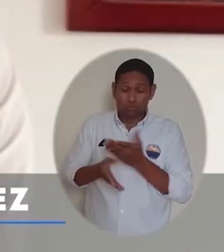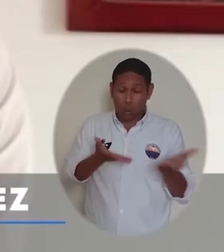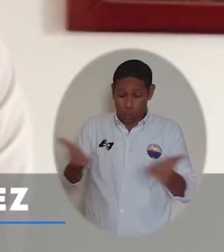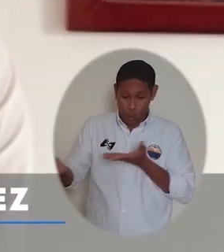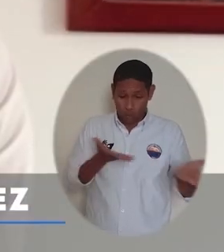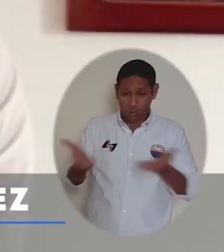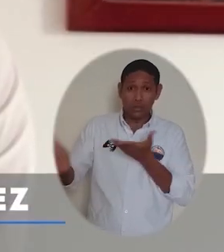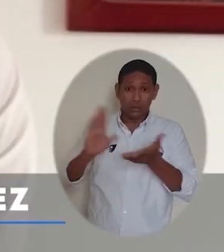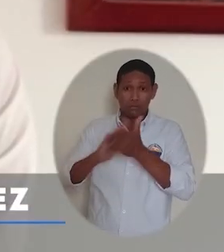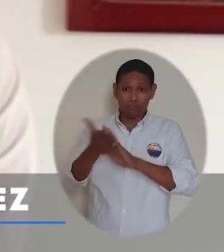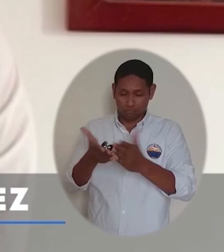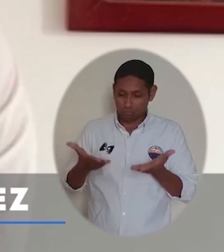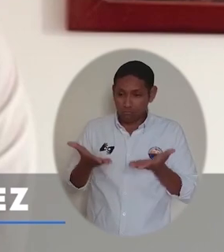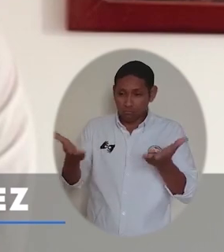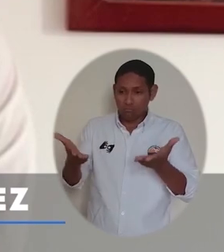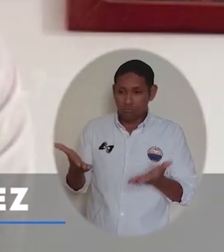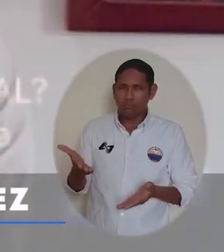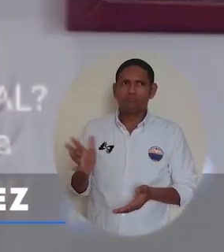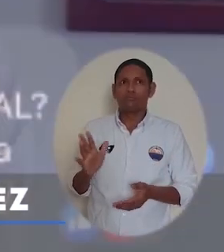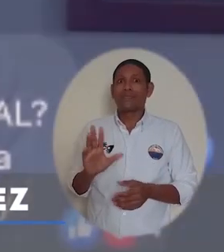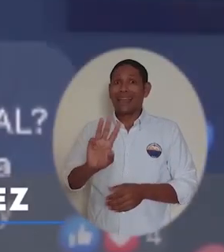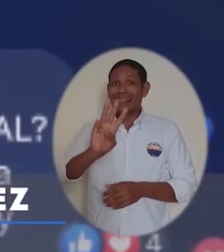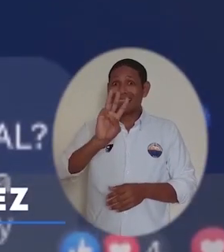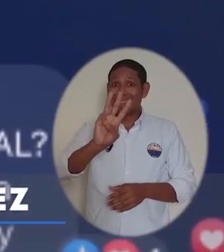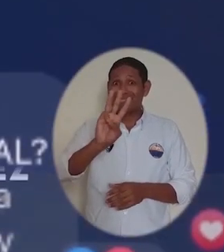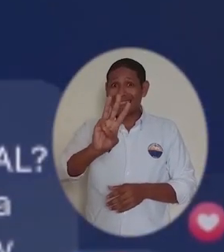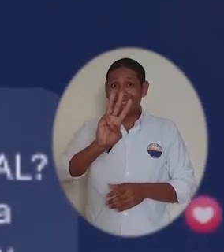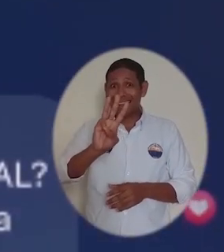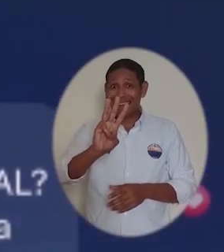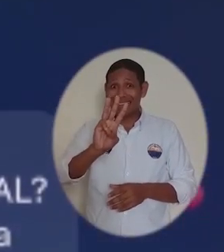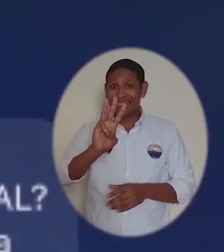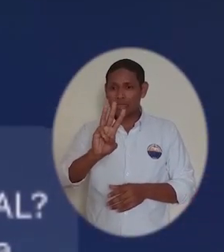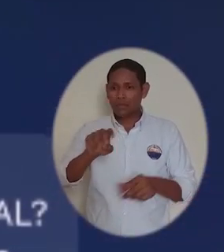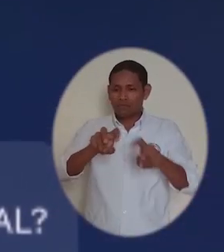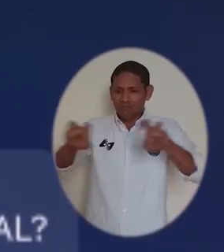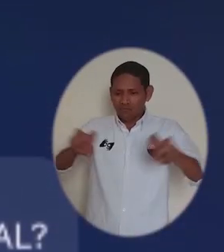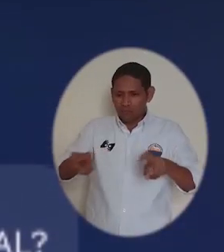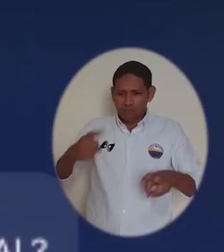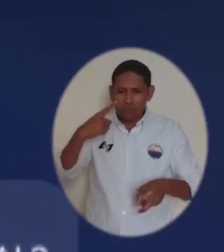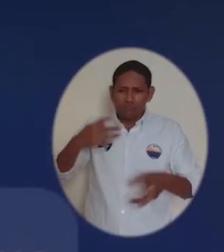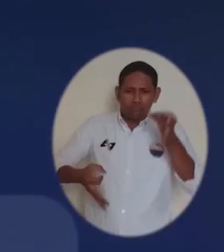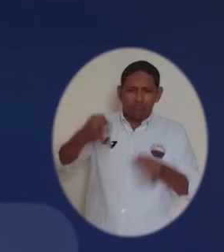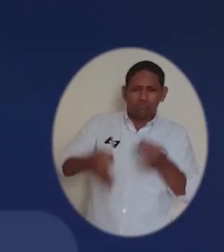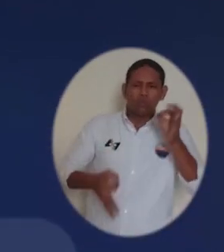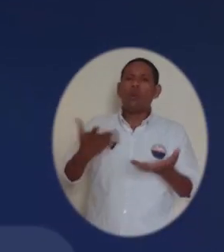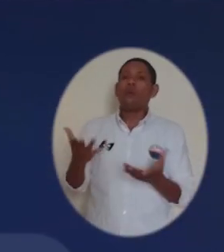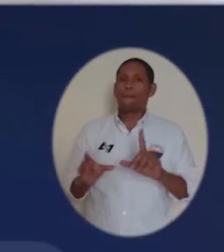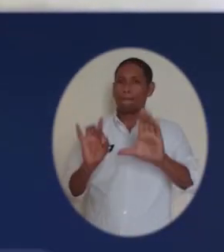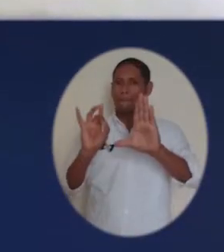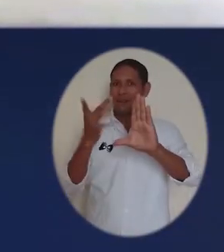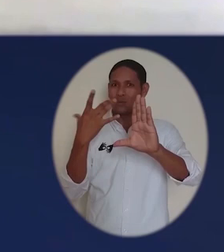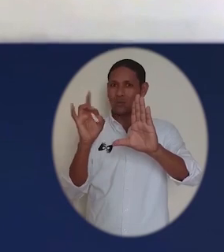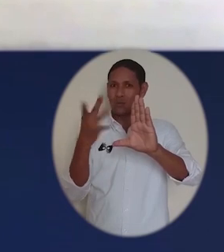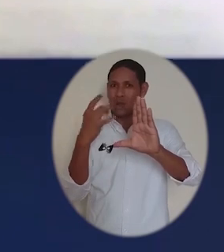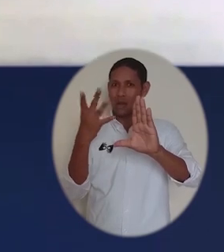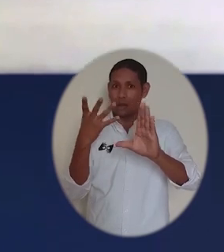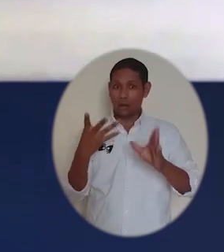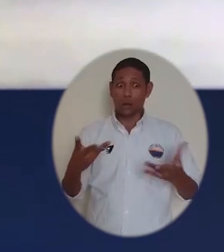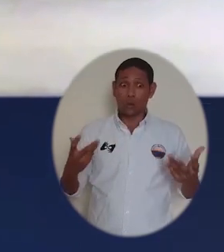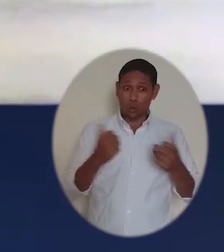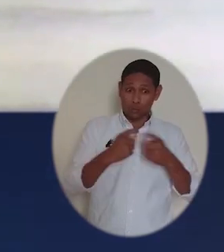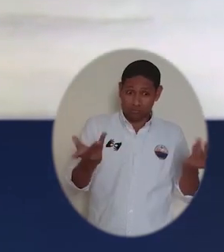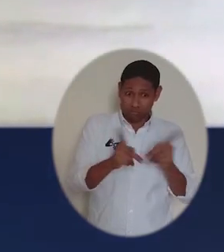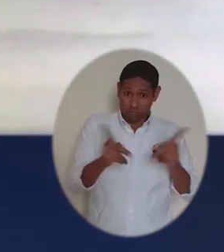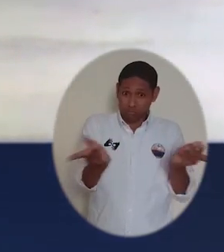conciliación sigue prestando sus servicios a la comunidad con la realización de tres audiencias 100% virtuales en